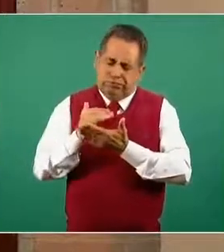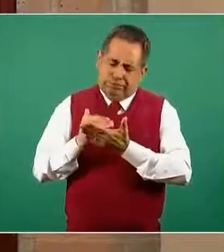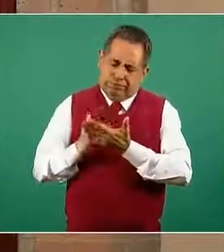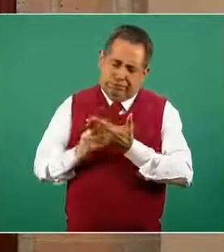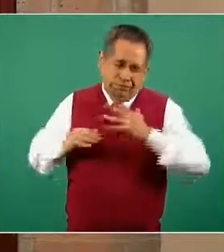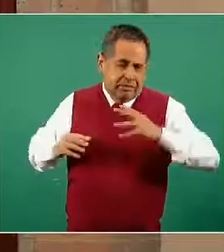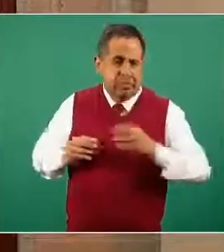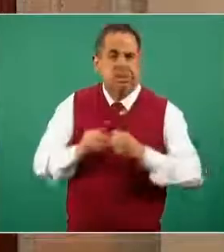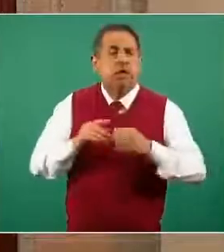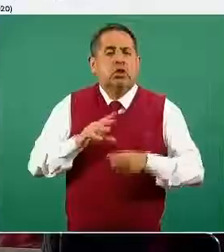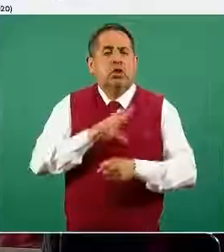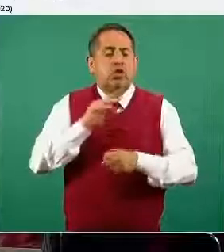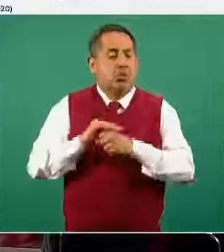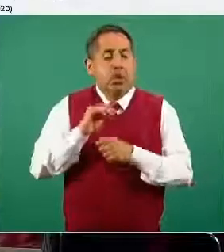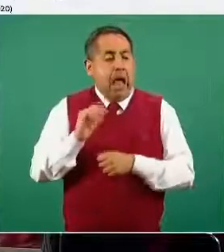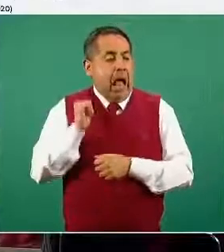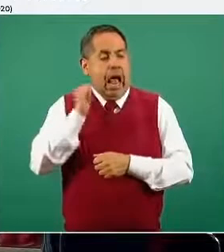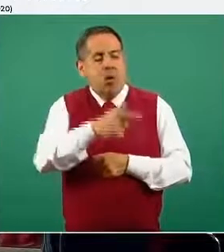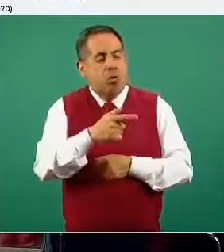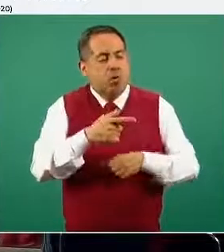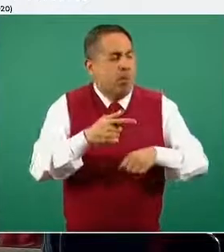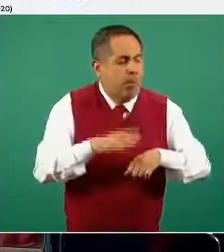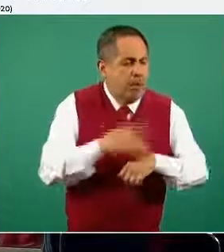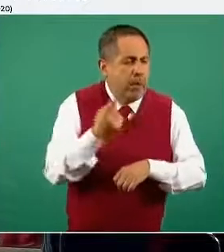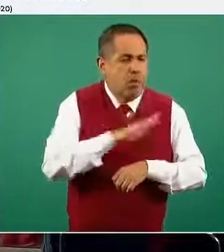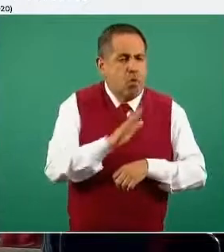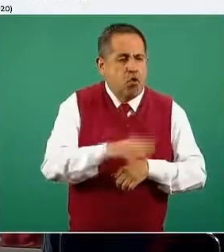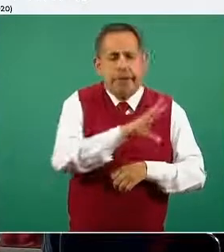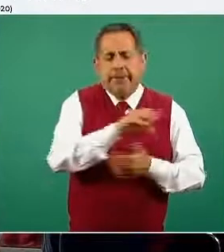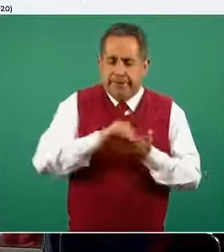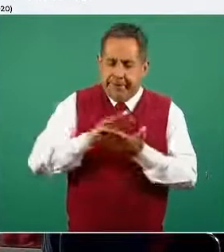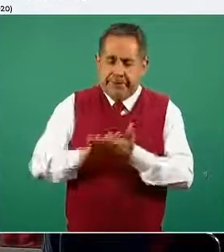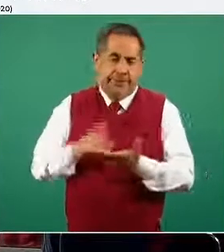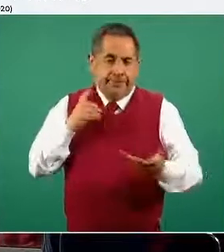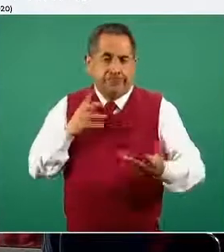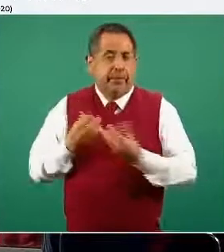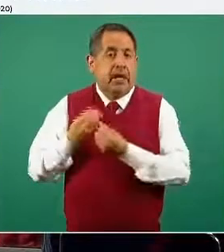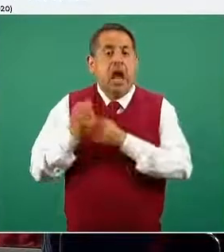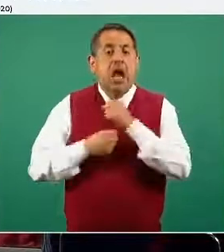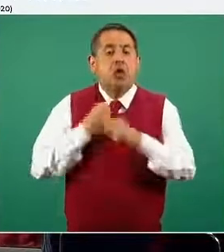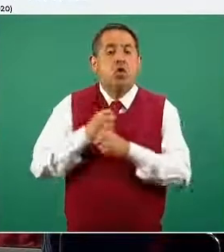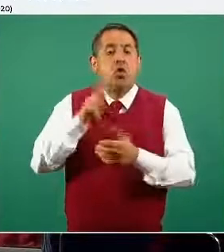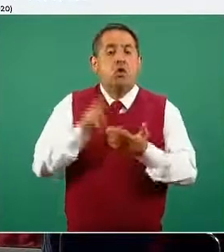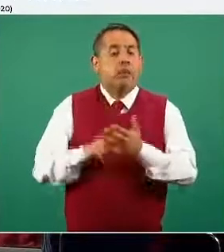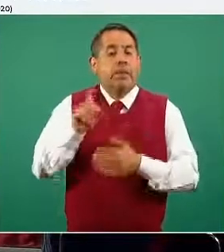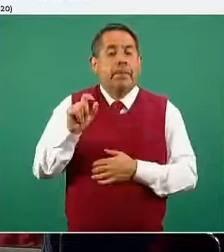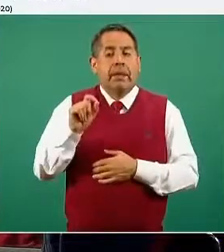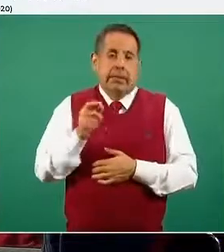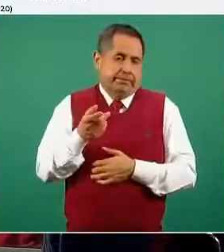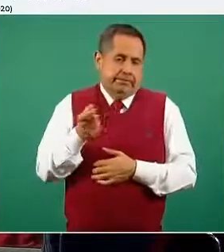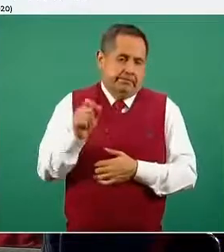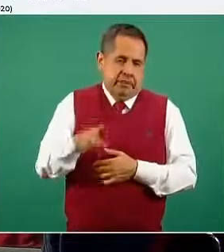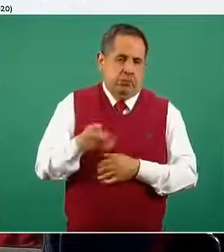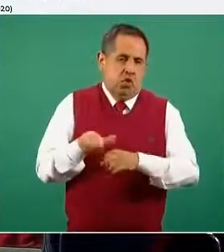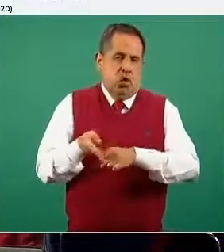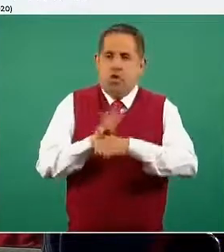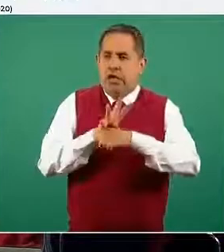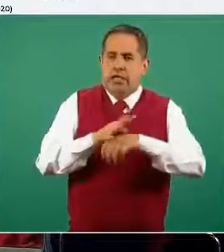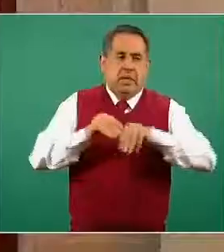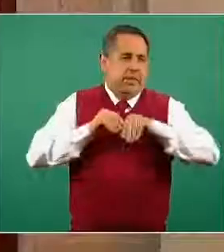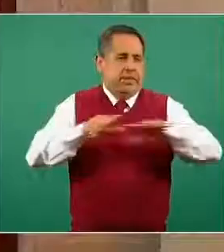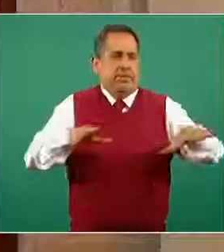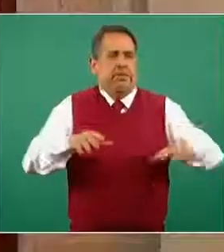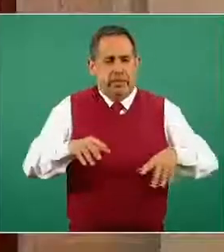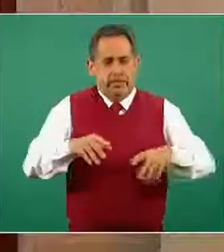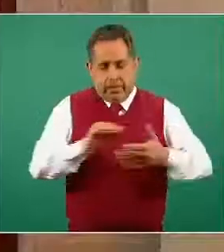de complicaciones de alguna de las enfermedades. Y, obviamente, en el año 2020, en el marco de esta pandemia por COVID-19, por